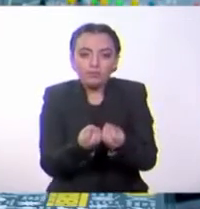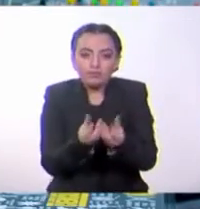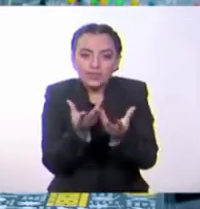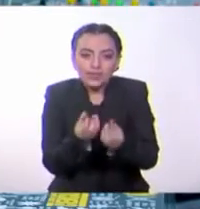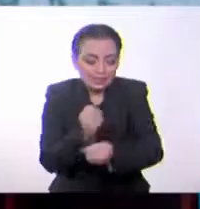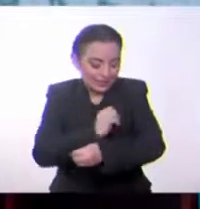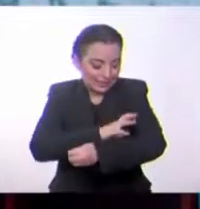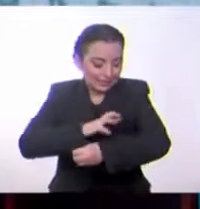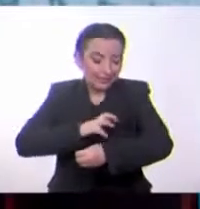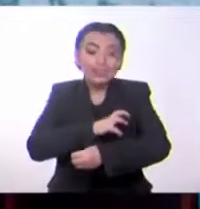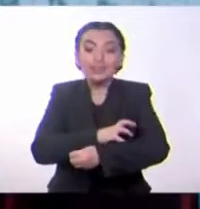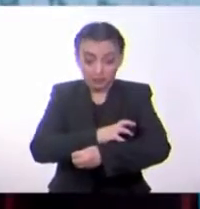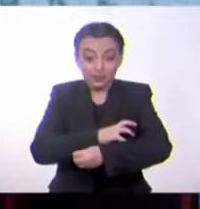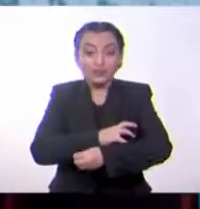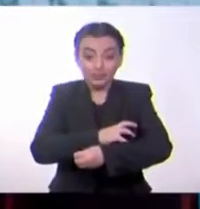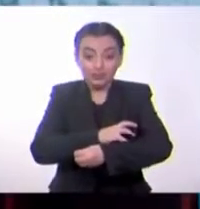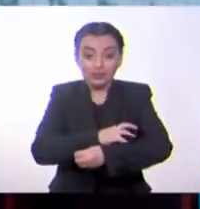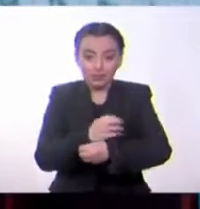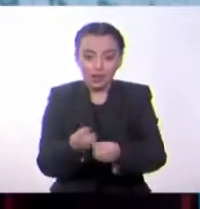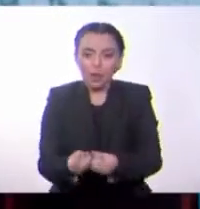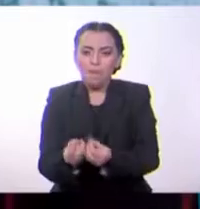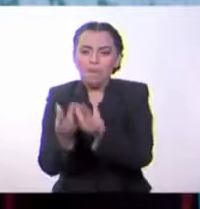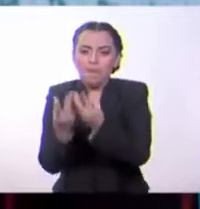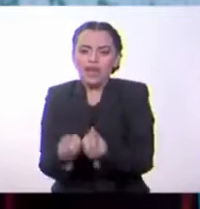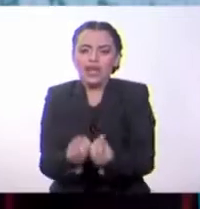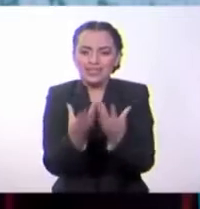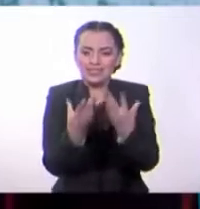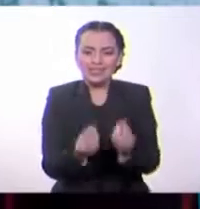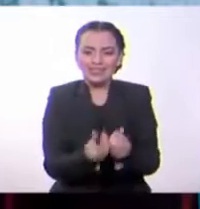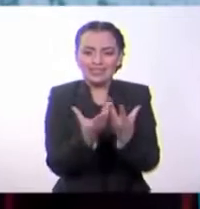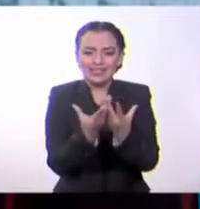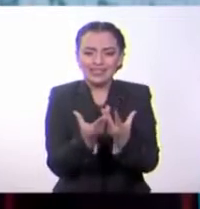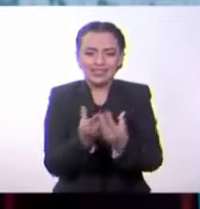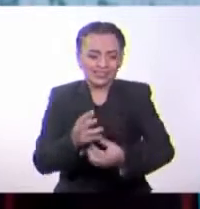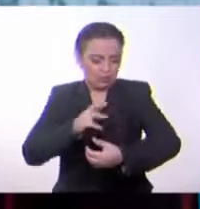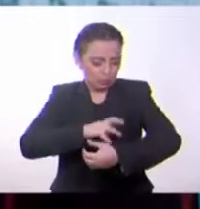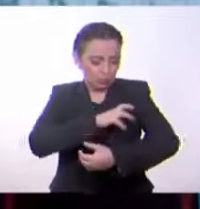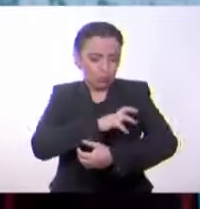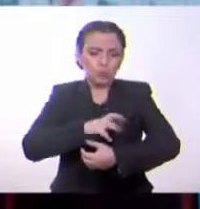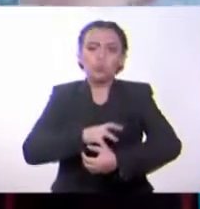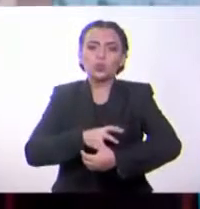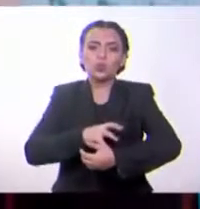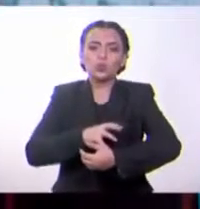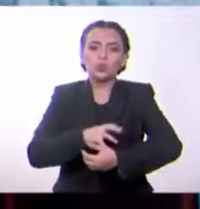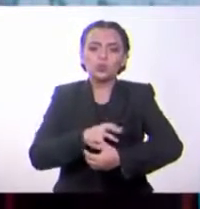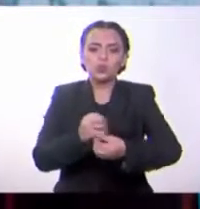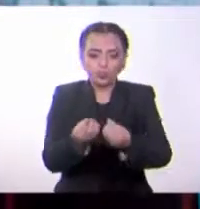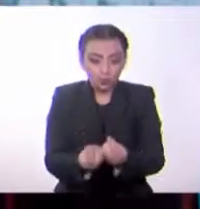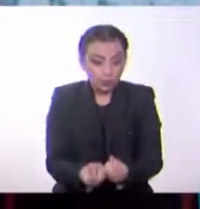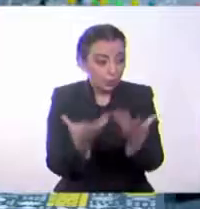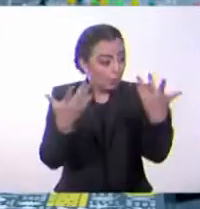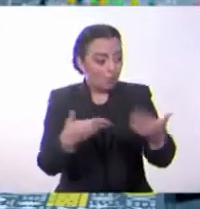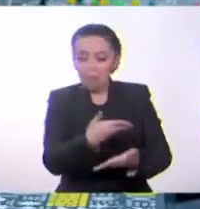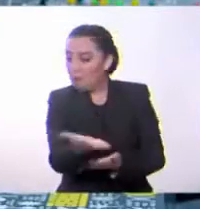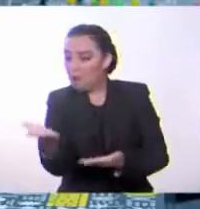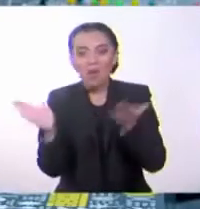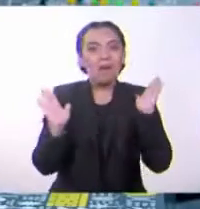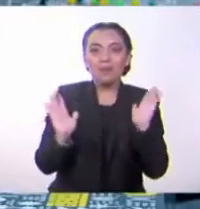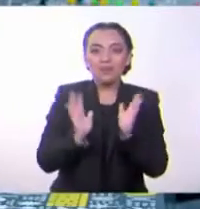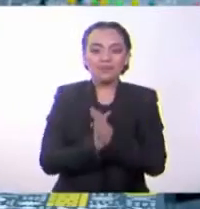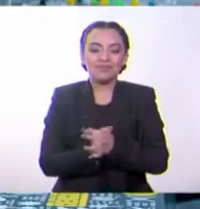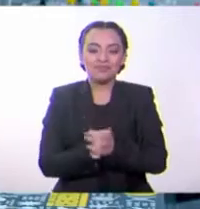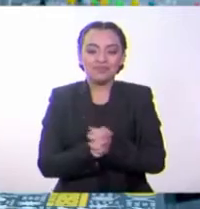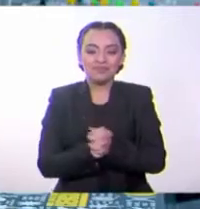adornan el patio, sino que son aquellas plantas, organismos que encontramos en todas partes. Bien,